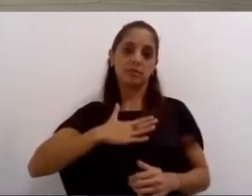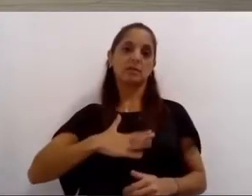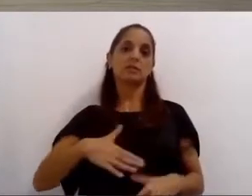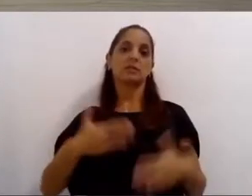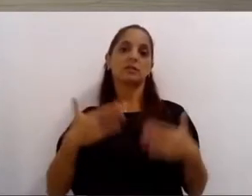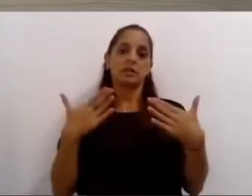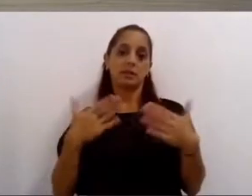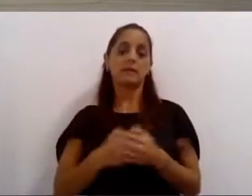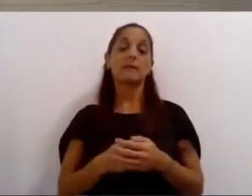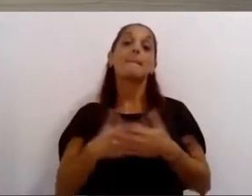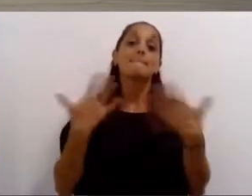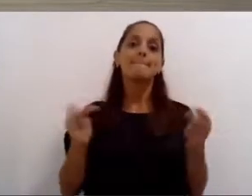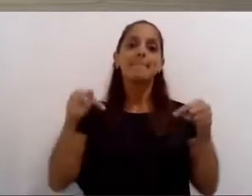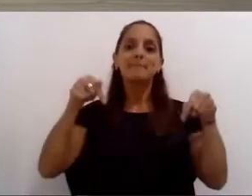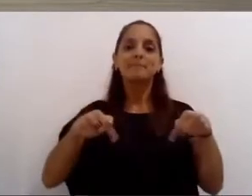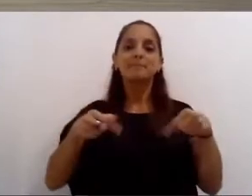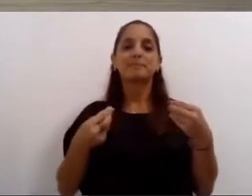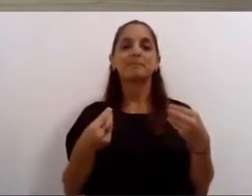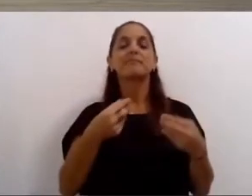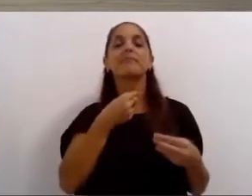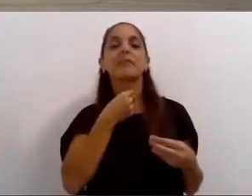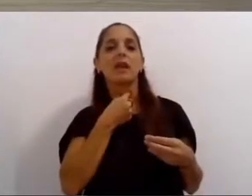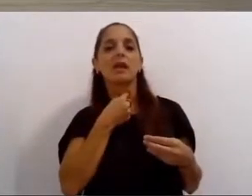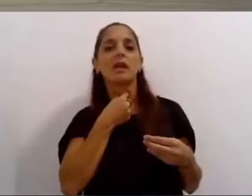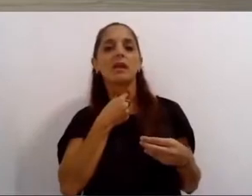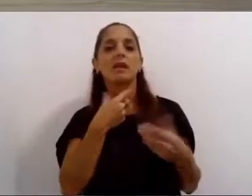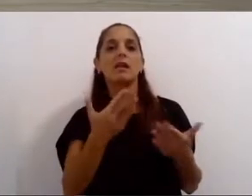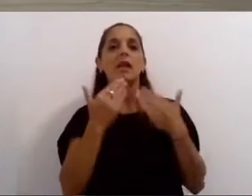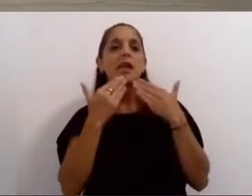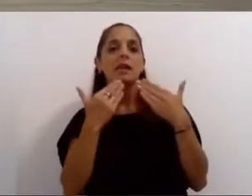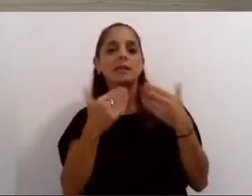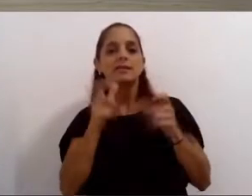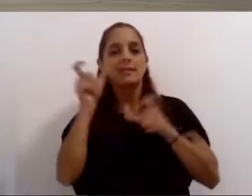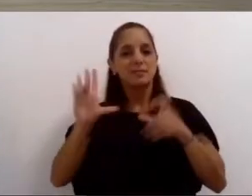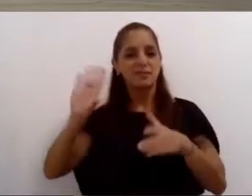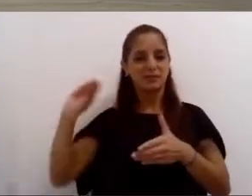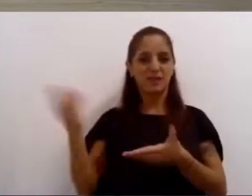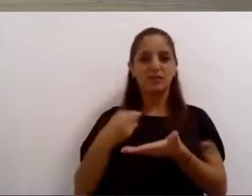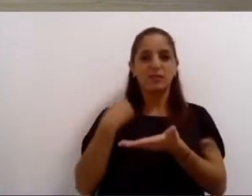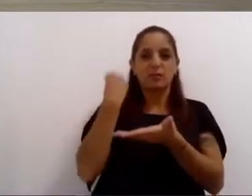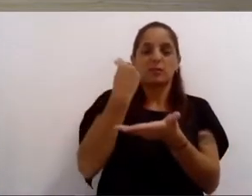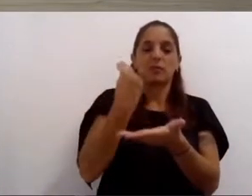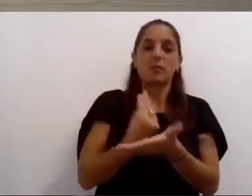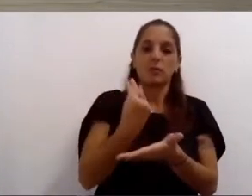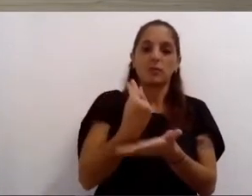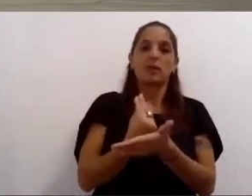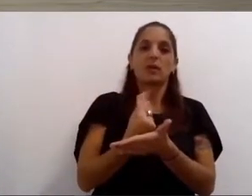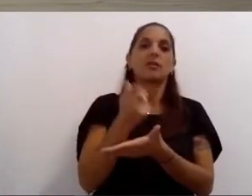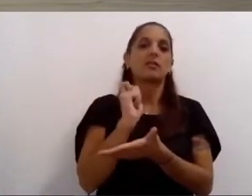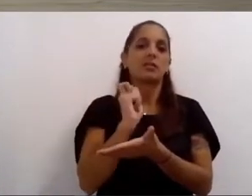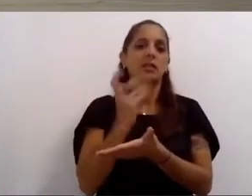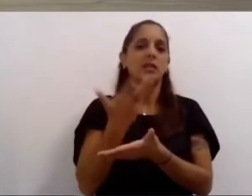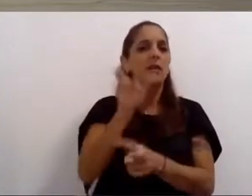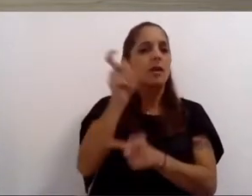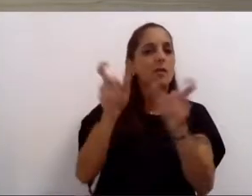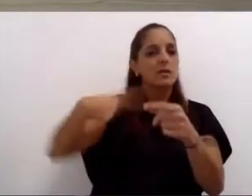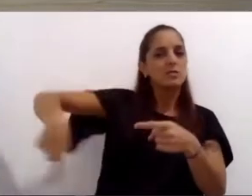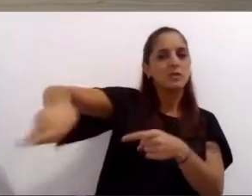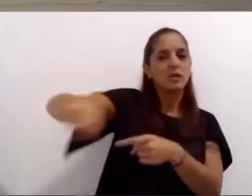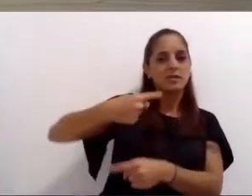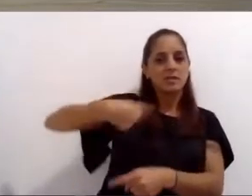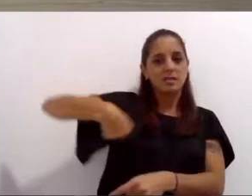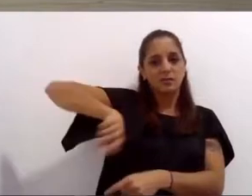para agradecerles especialmente, sé que lo hago en nombre de todas y todos. Han demostrado una vez más ser el orgullo de